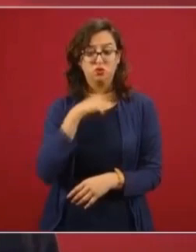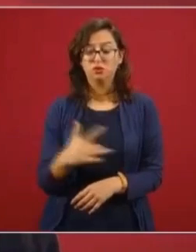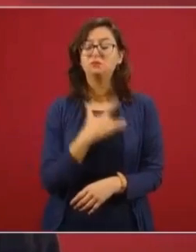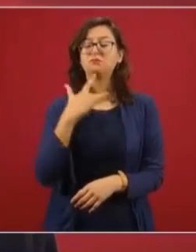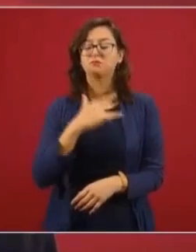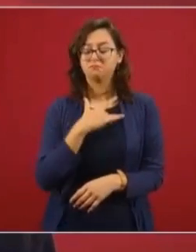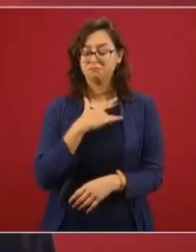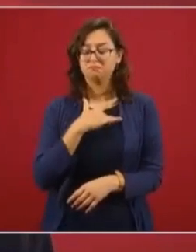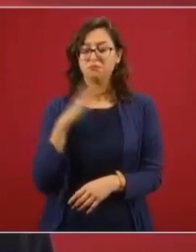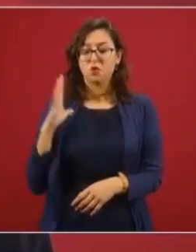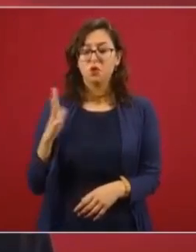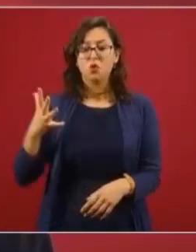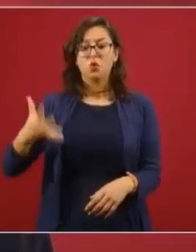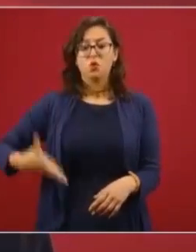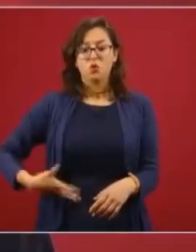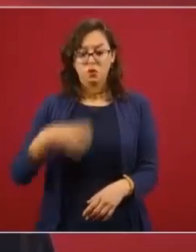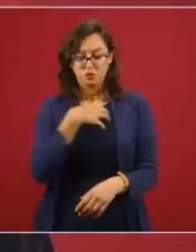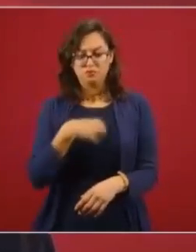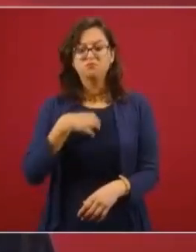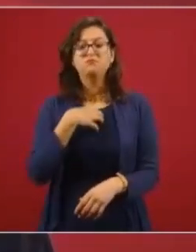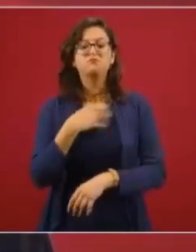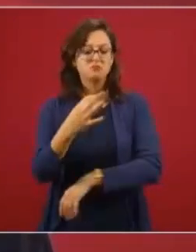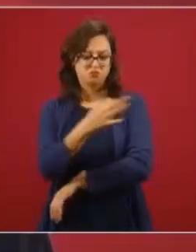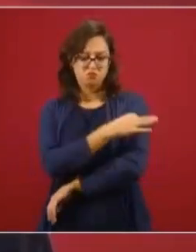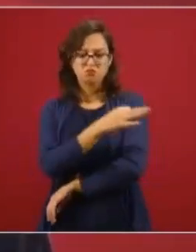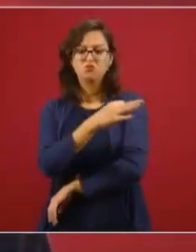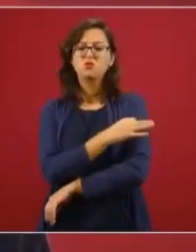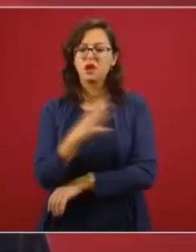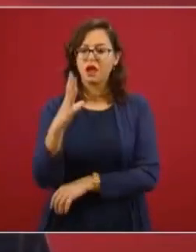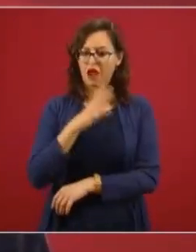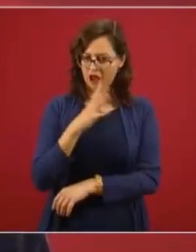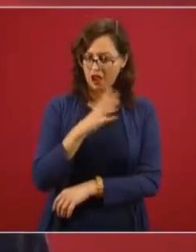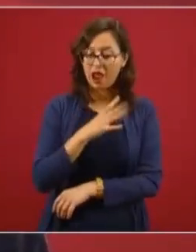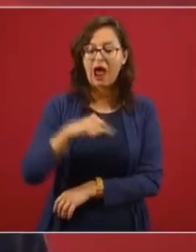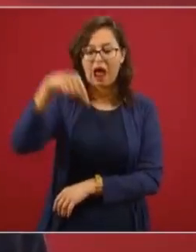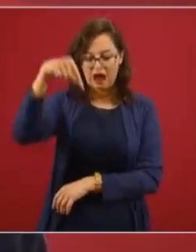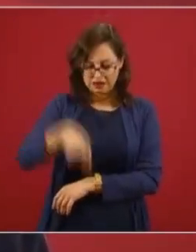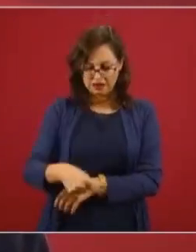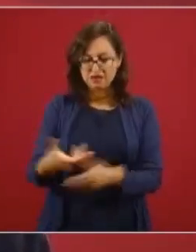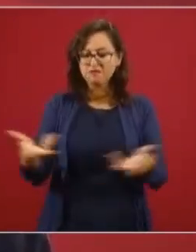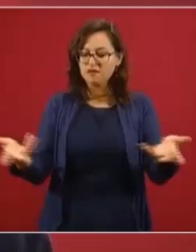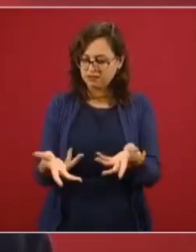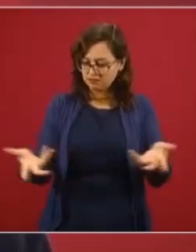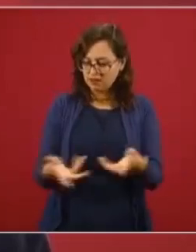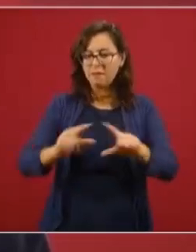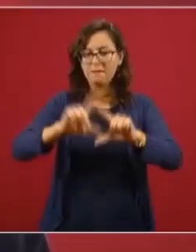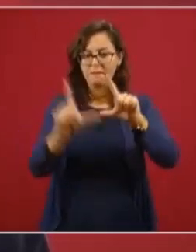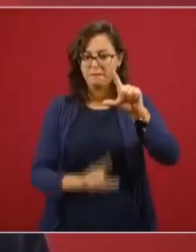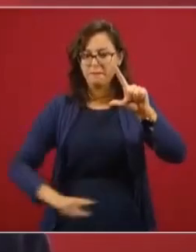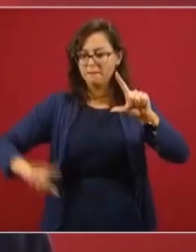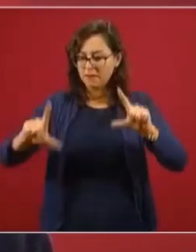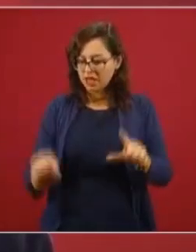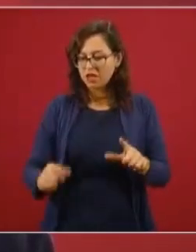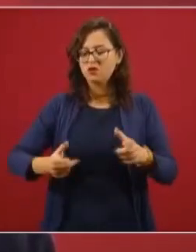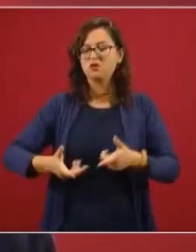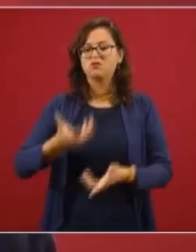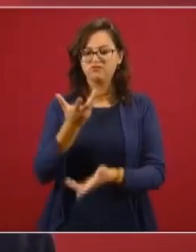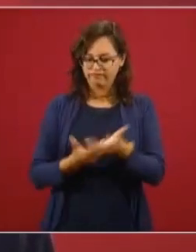de tener una vacuna que va a ser producida en México, hecha en México, por México,